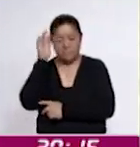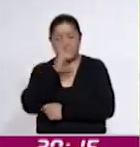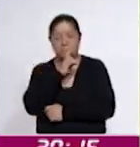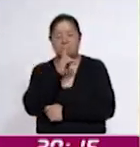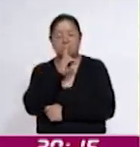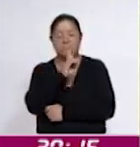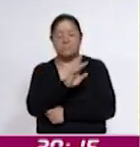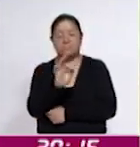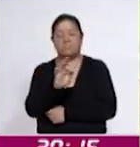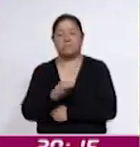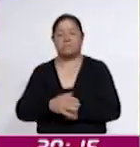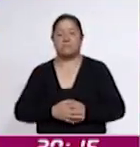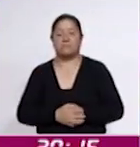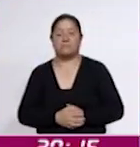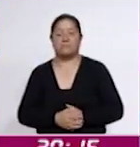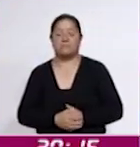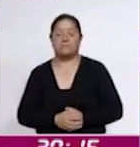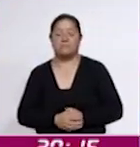Victoria Flores.